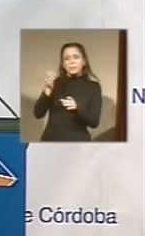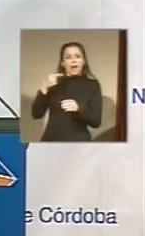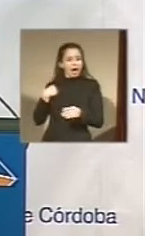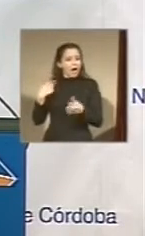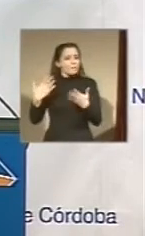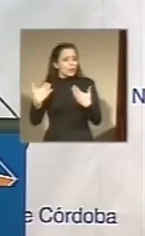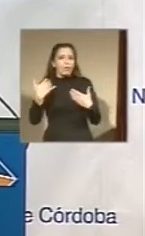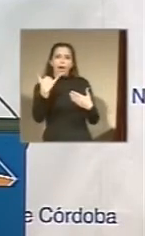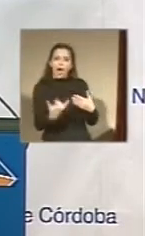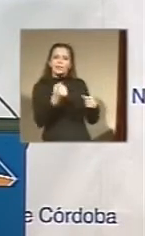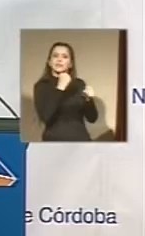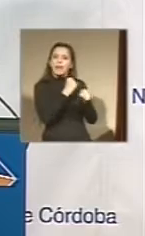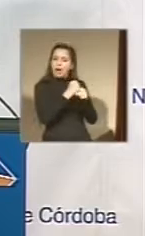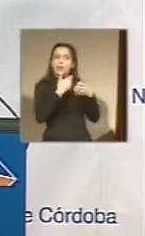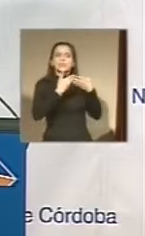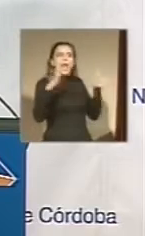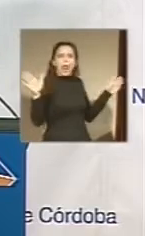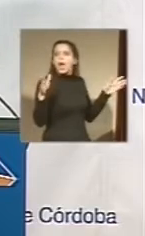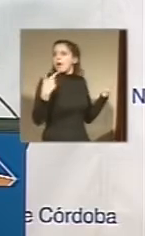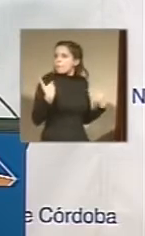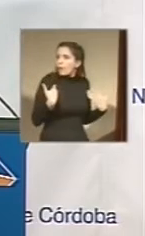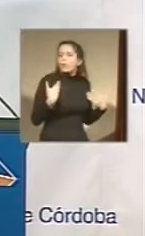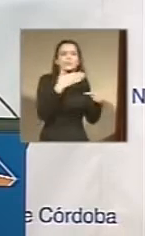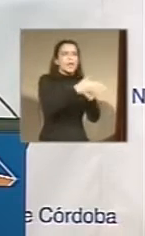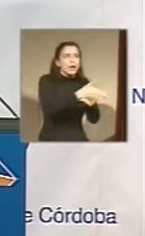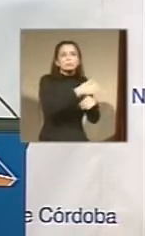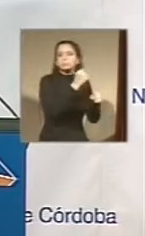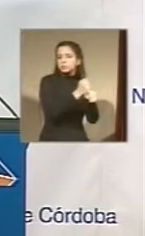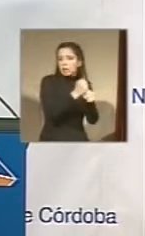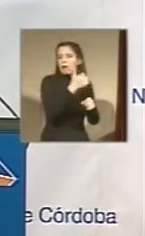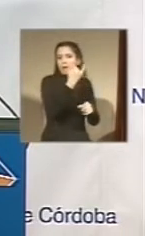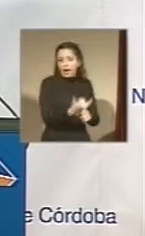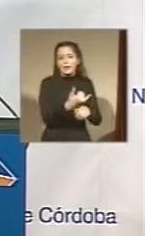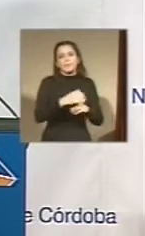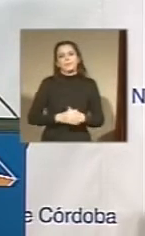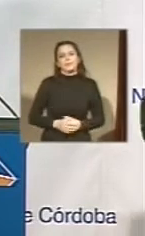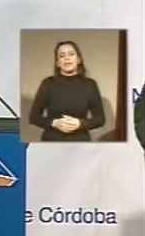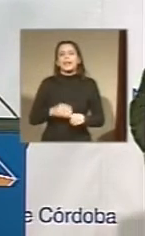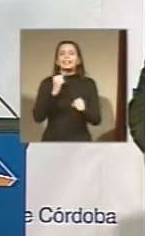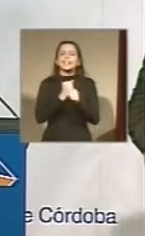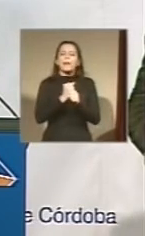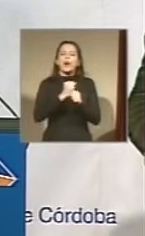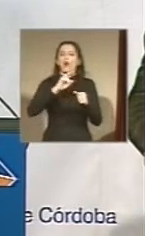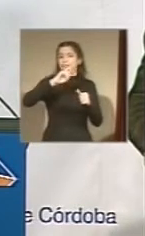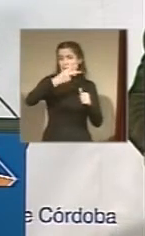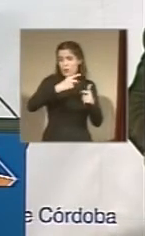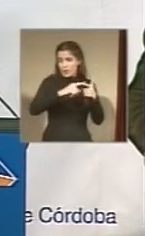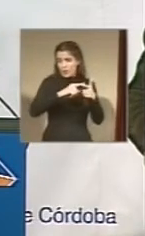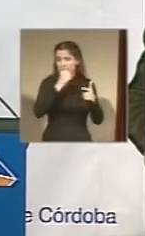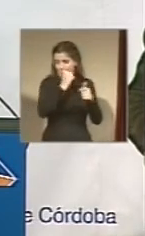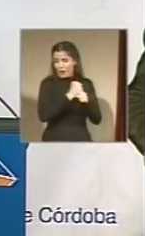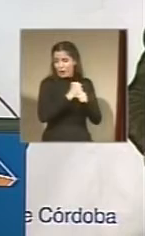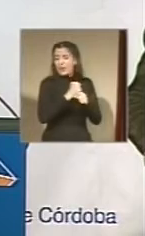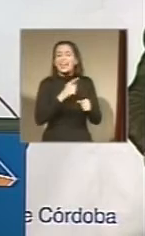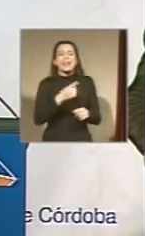pronta porque nosotros hacemos hincapié en que el trabajo seguro es la mejor herramienta para un desarrollo